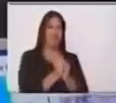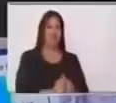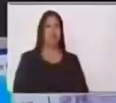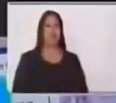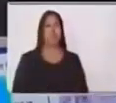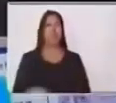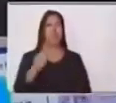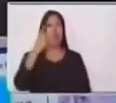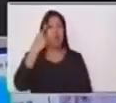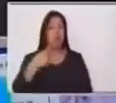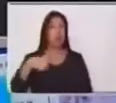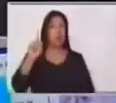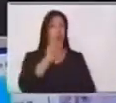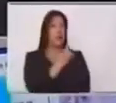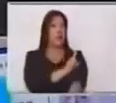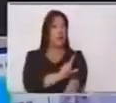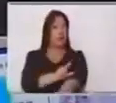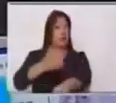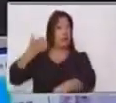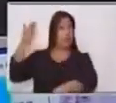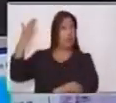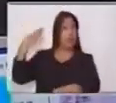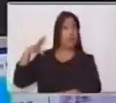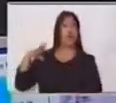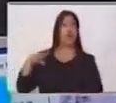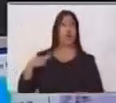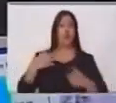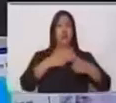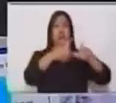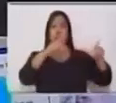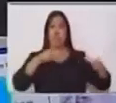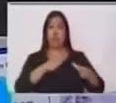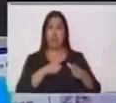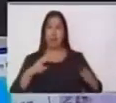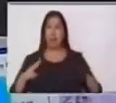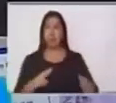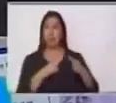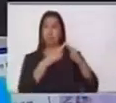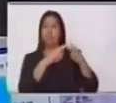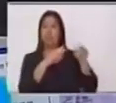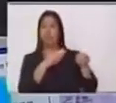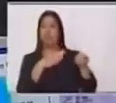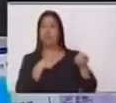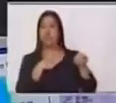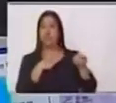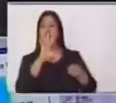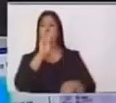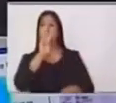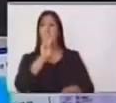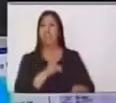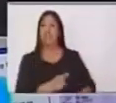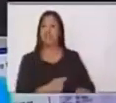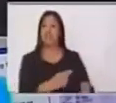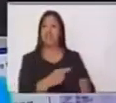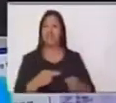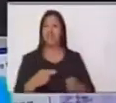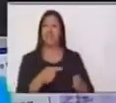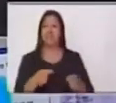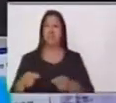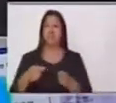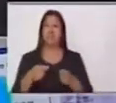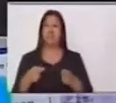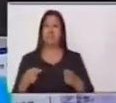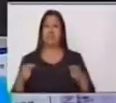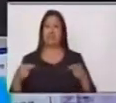Según la leyenda, antes de que existiera el lago de Atitlán, habían tres caudalosos ríos que se unían